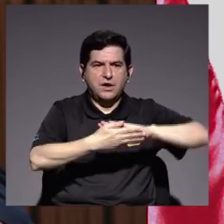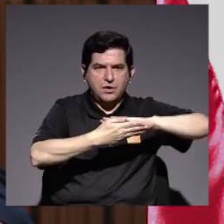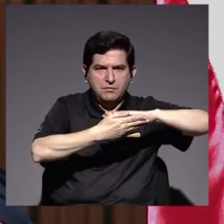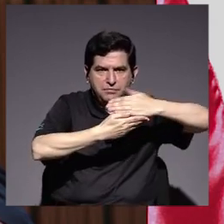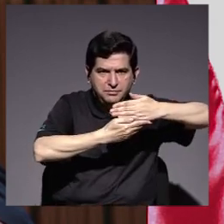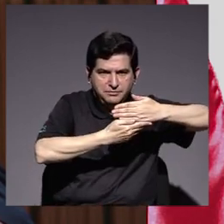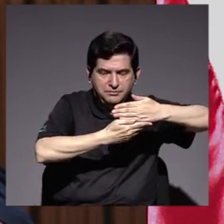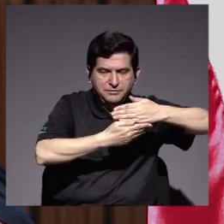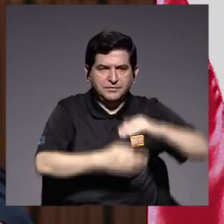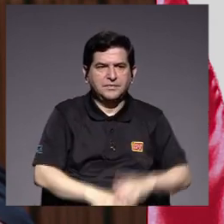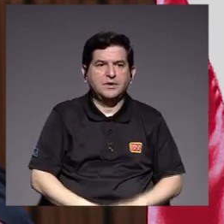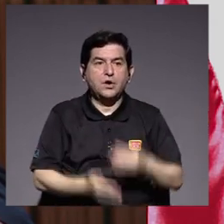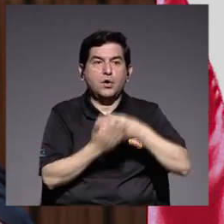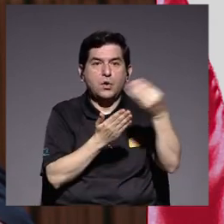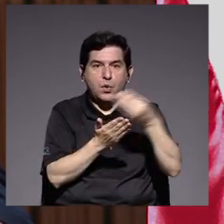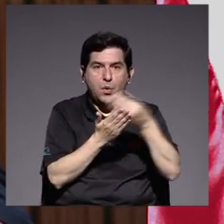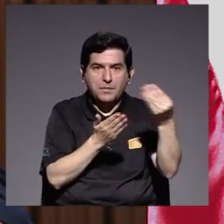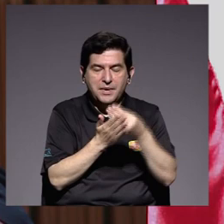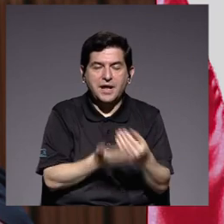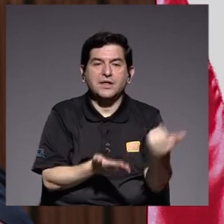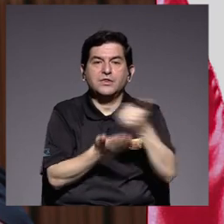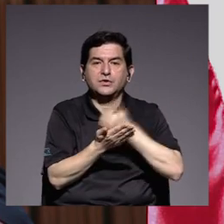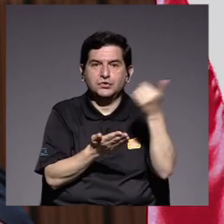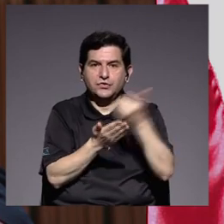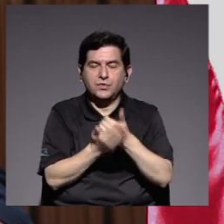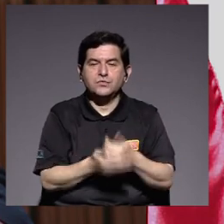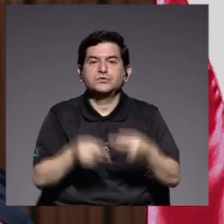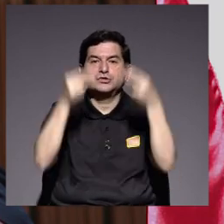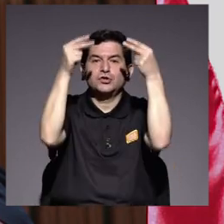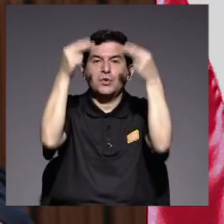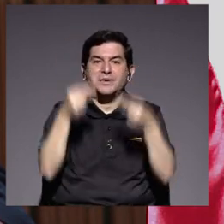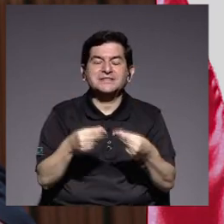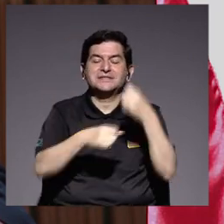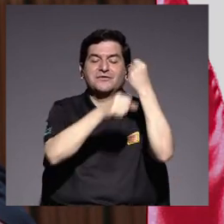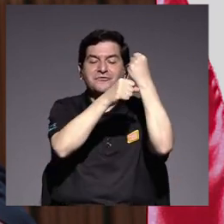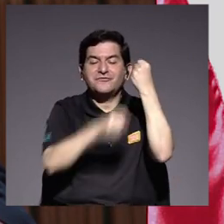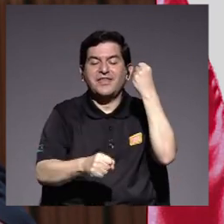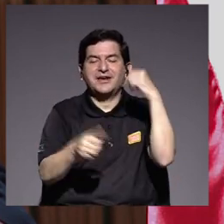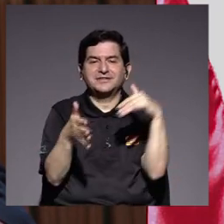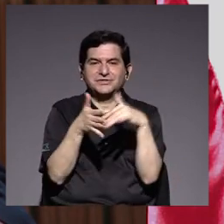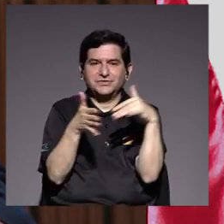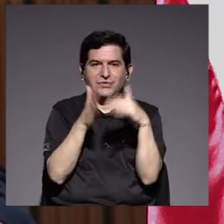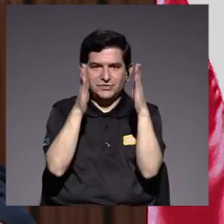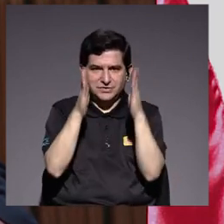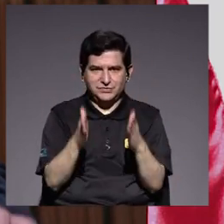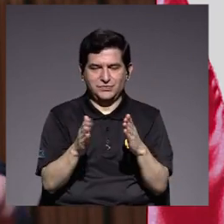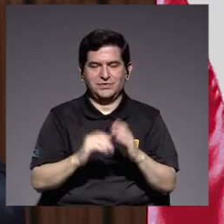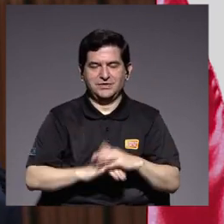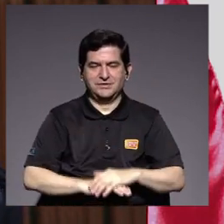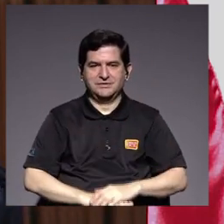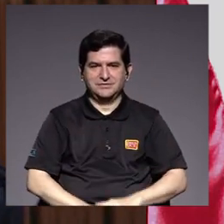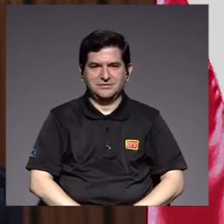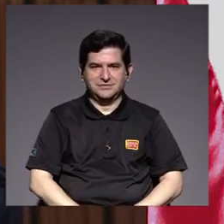portátiles comprados con recursos del presupuesto de la federación de estudiantes y que